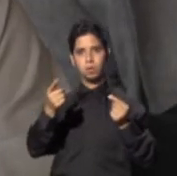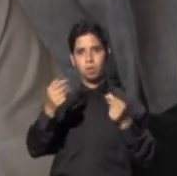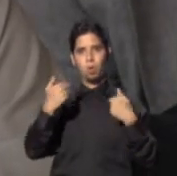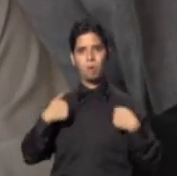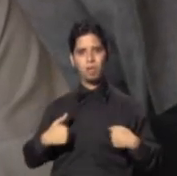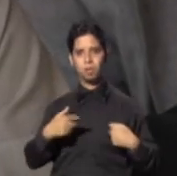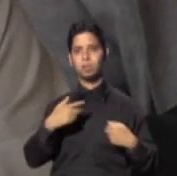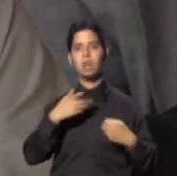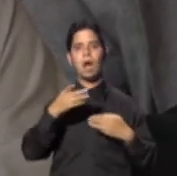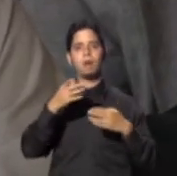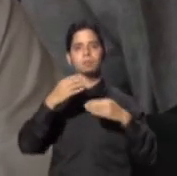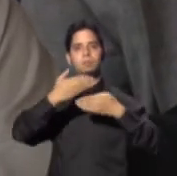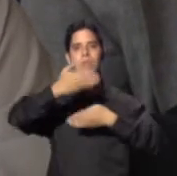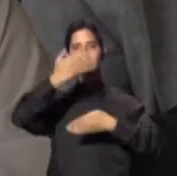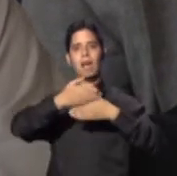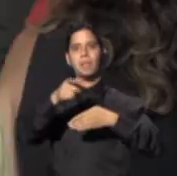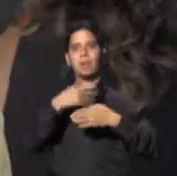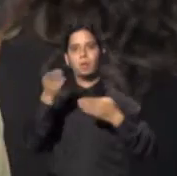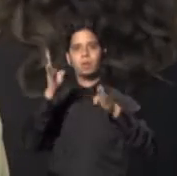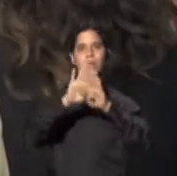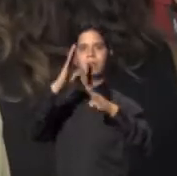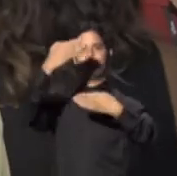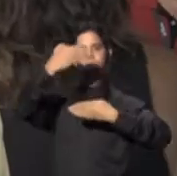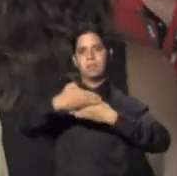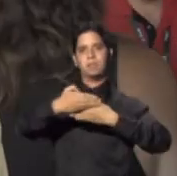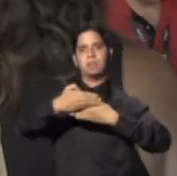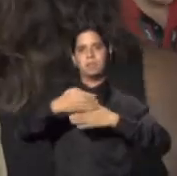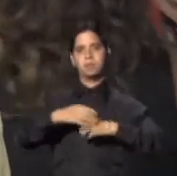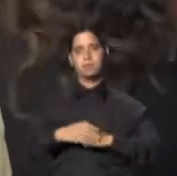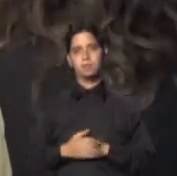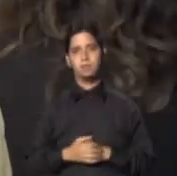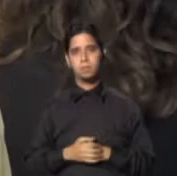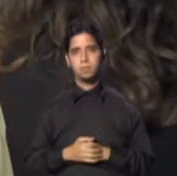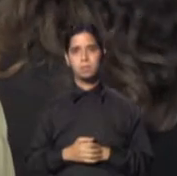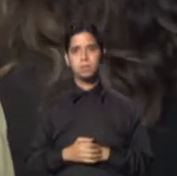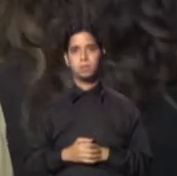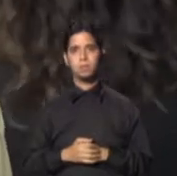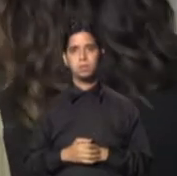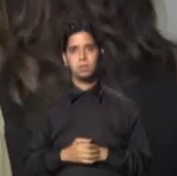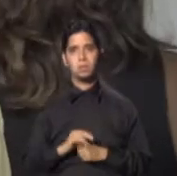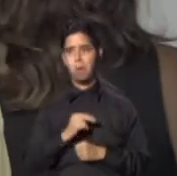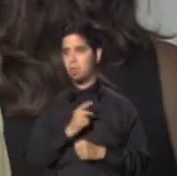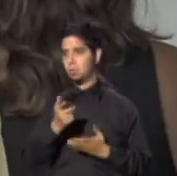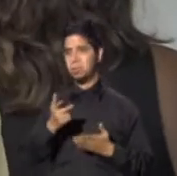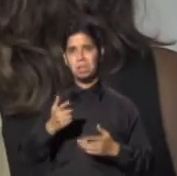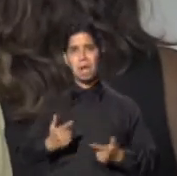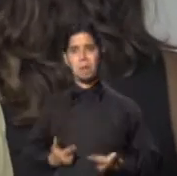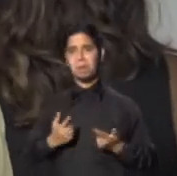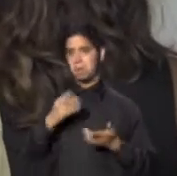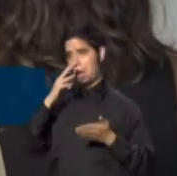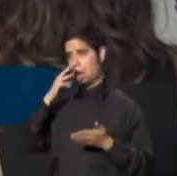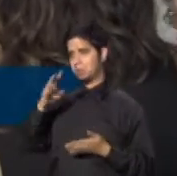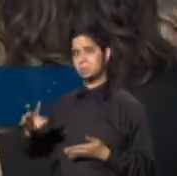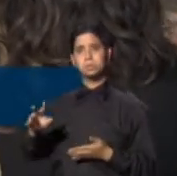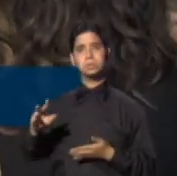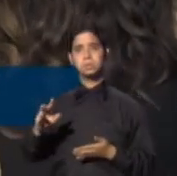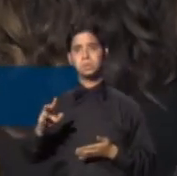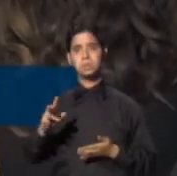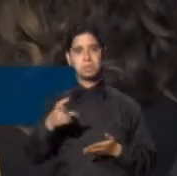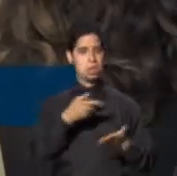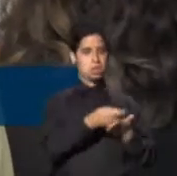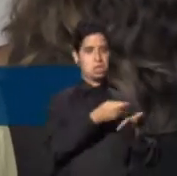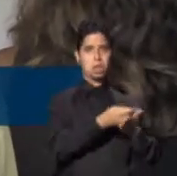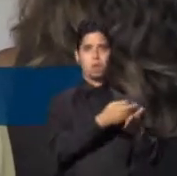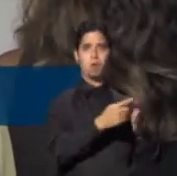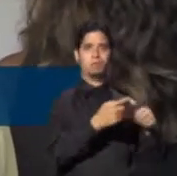Y el mosquito está dentro de nuestras casas. No podemos estar dejando al margen de la vida y colocando primero al Dios Dinero.